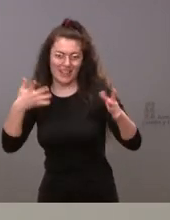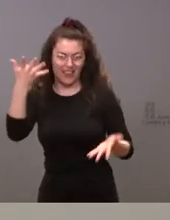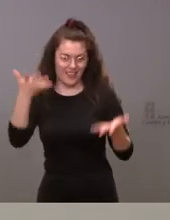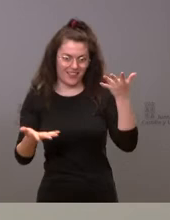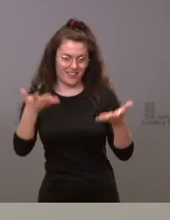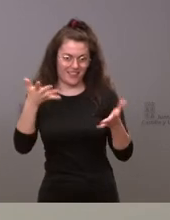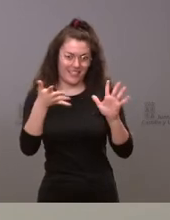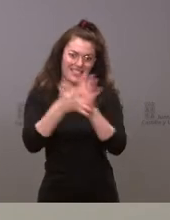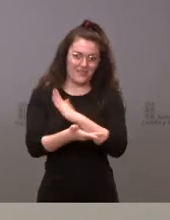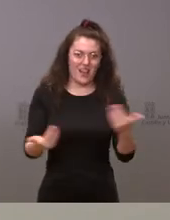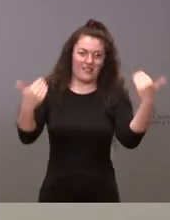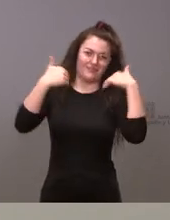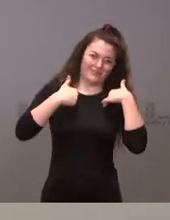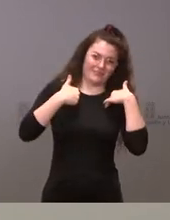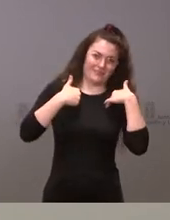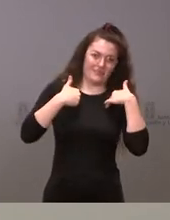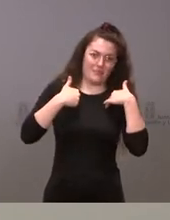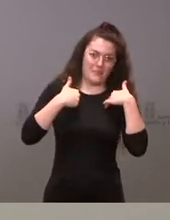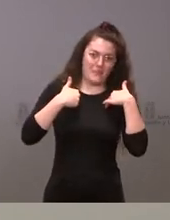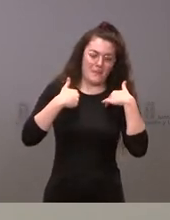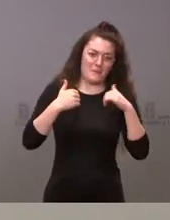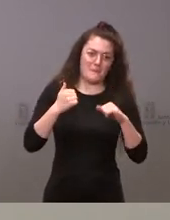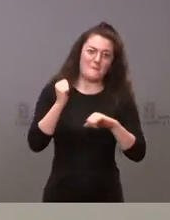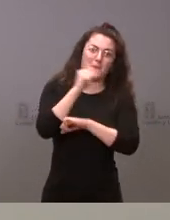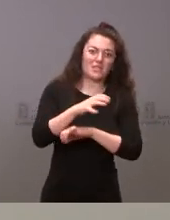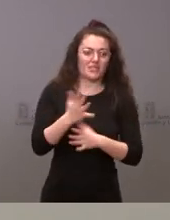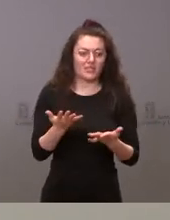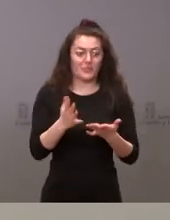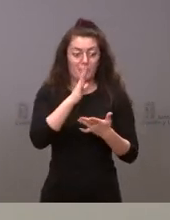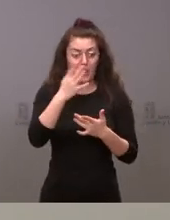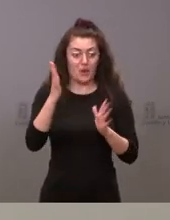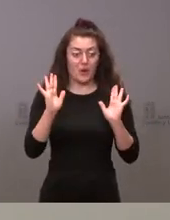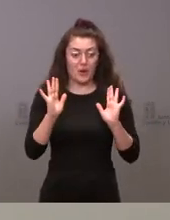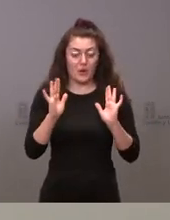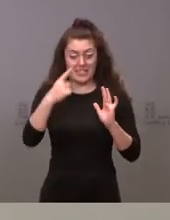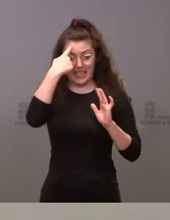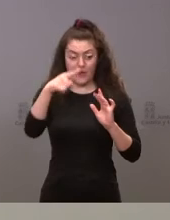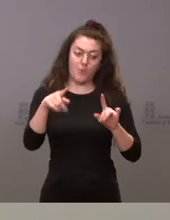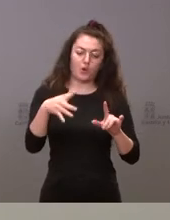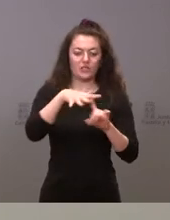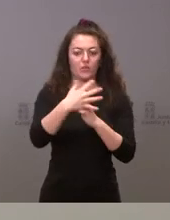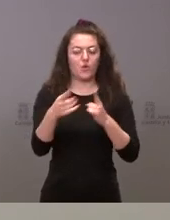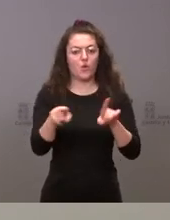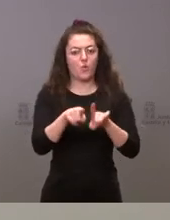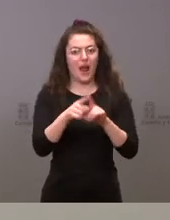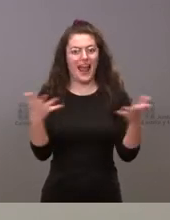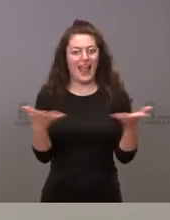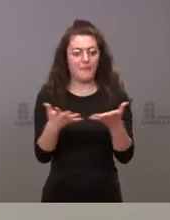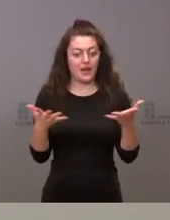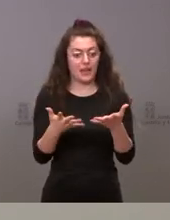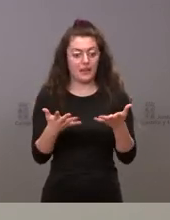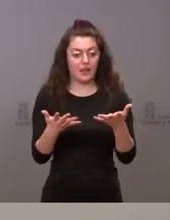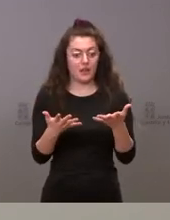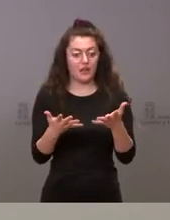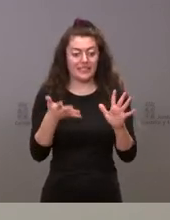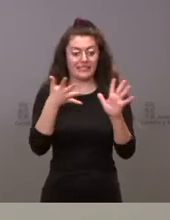gasto público pero entendemos que es una situación de urgencia y de emergencia para la sociedad española y las decisiones tienen que tomarse pronto porque